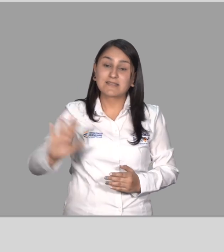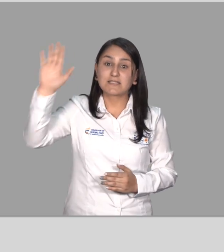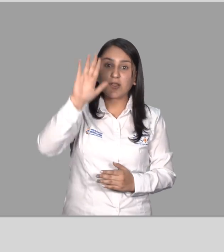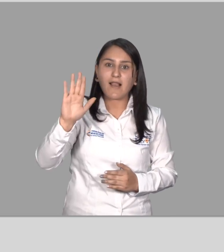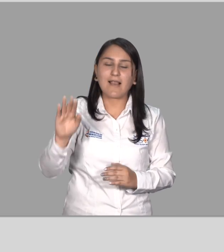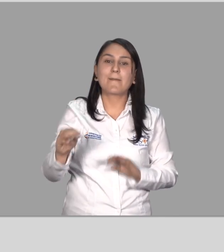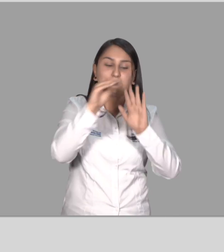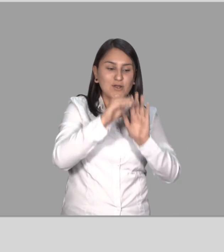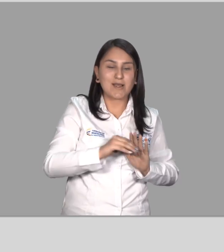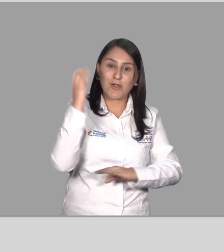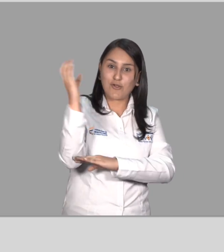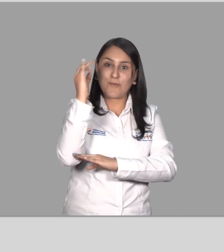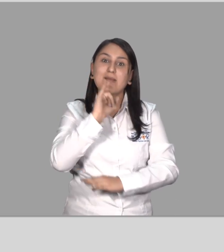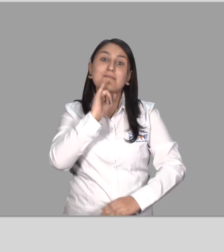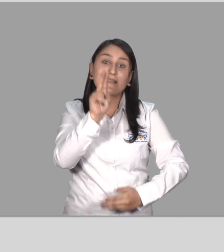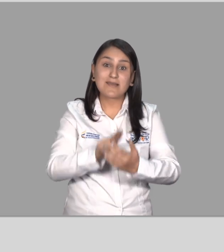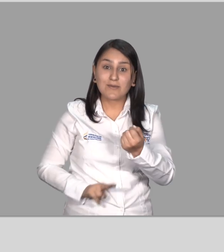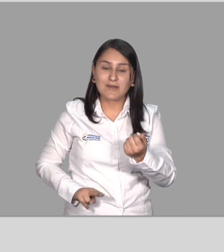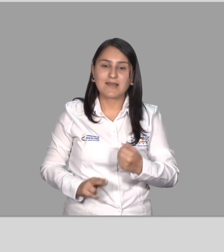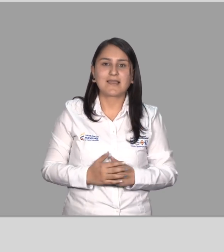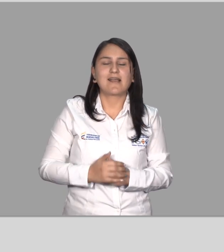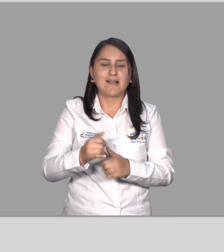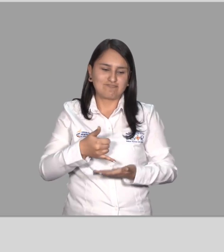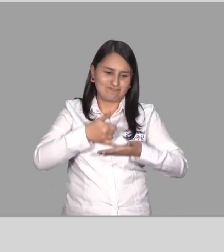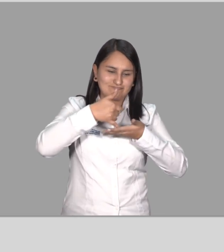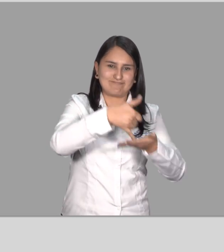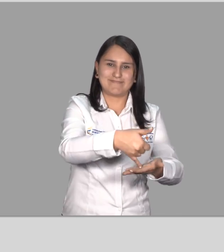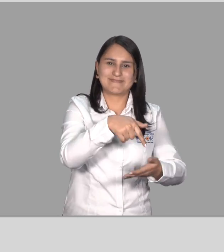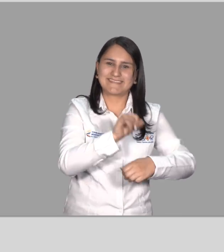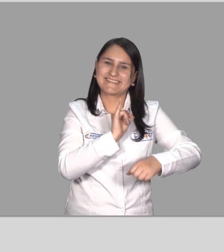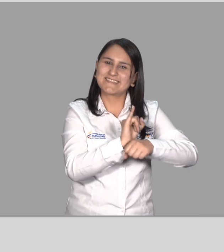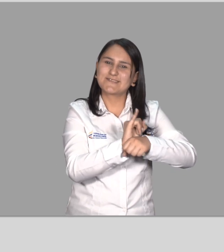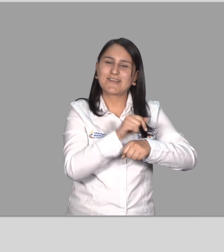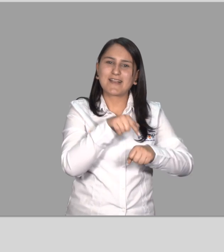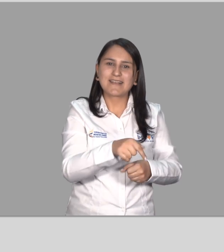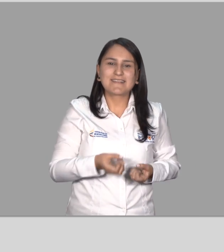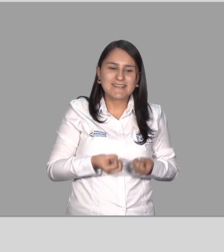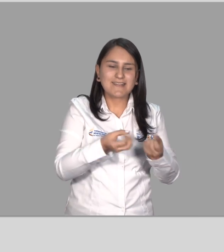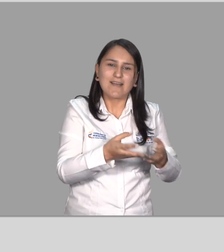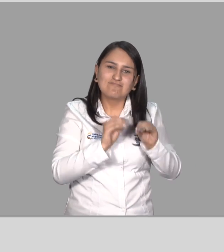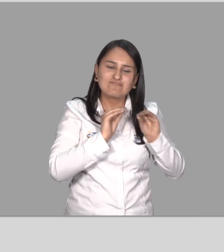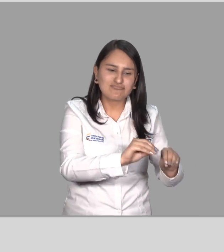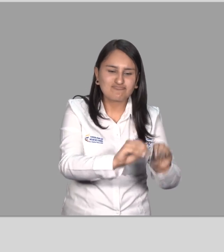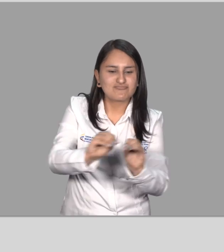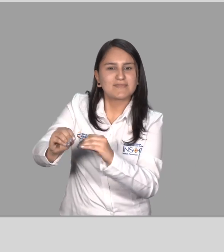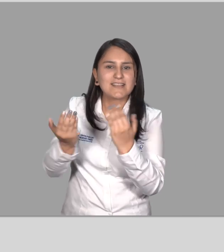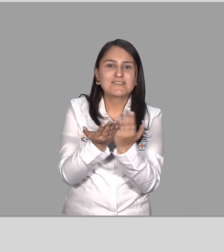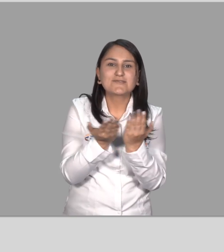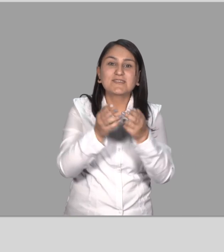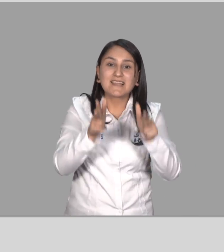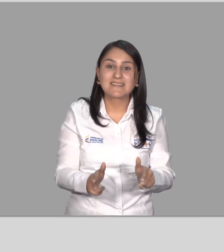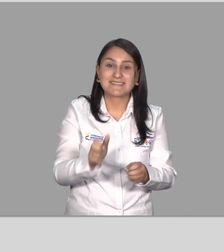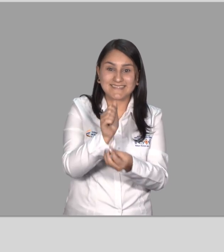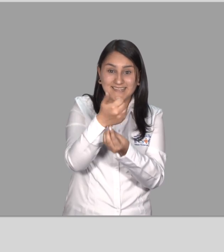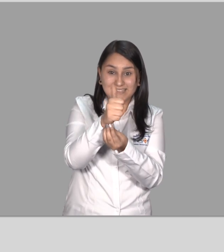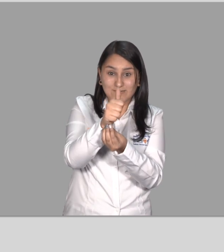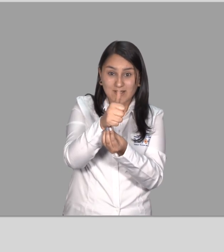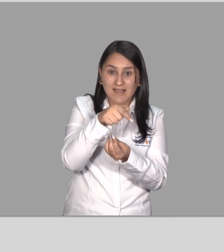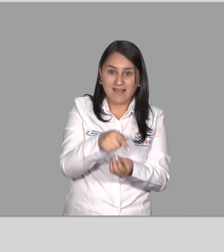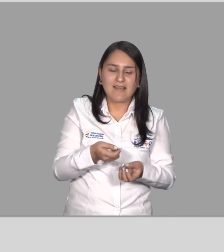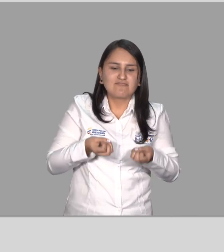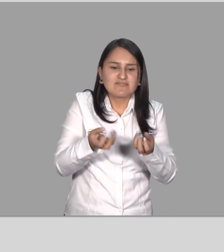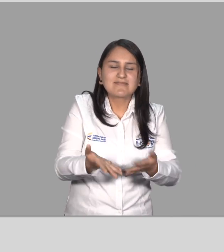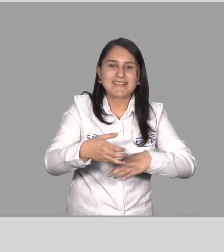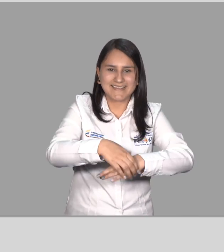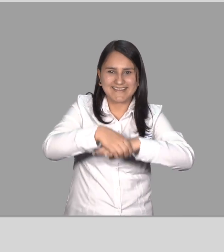capacitación a estudiantes de décimo grado En el campo de inmersión en inglés Lo anterior Por los resultados